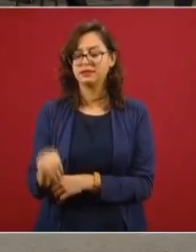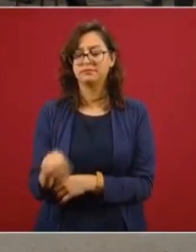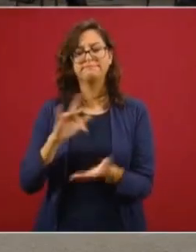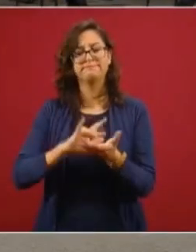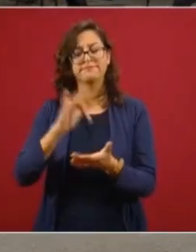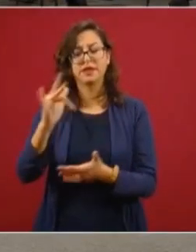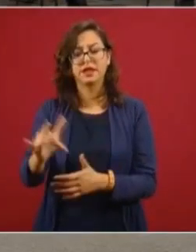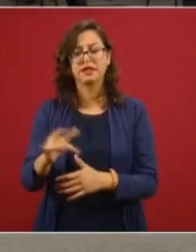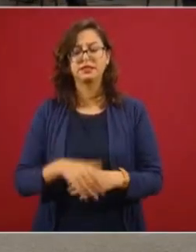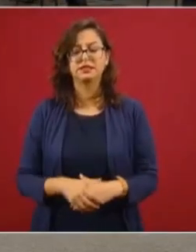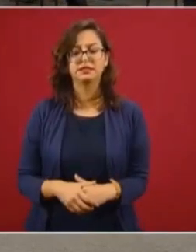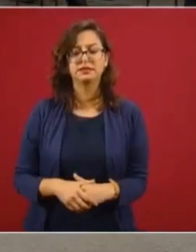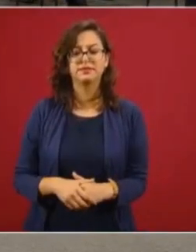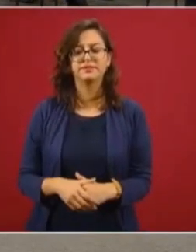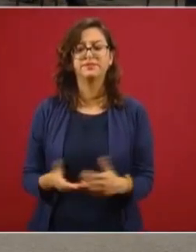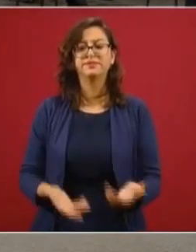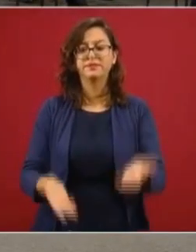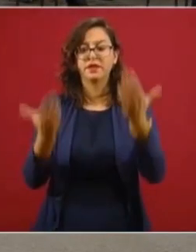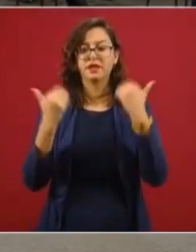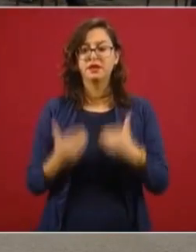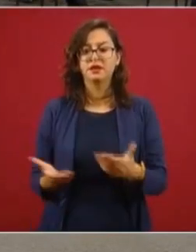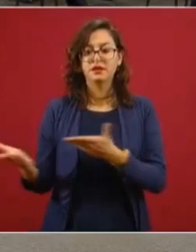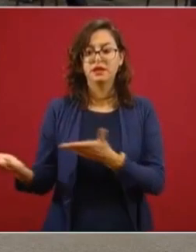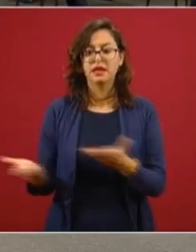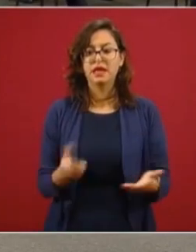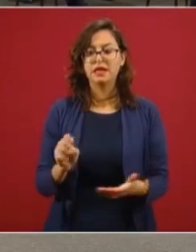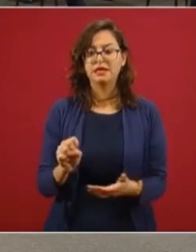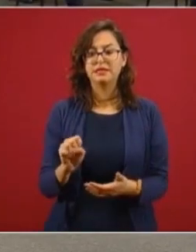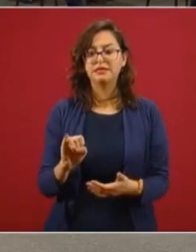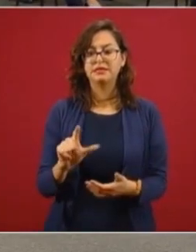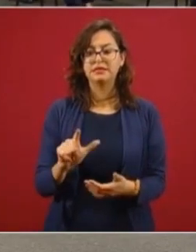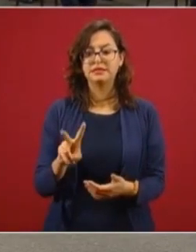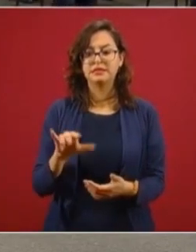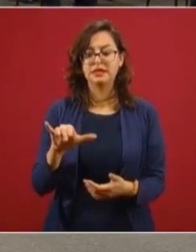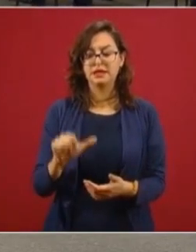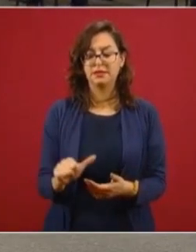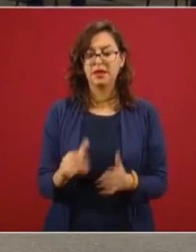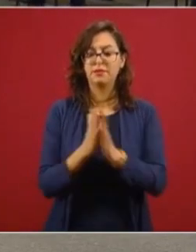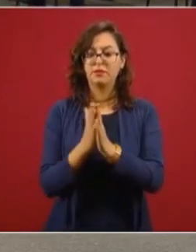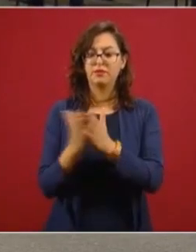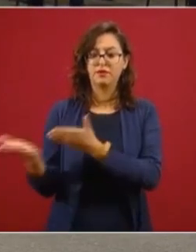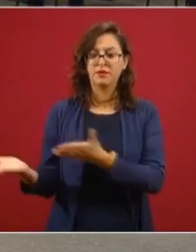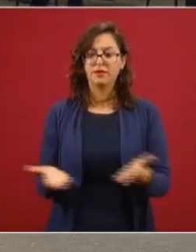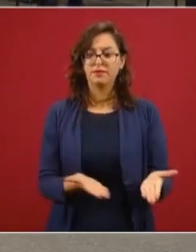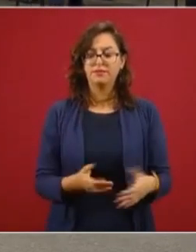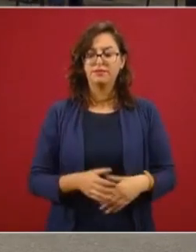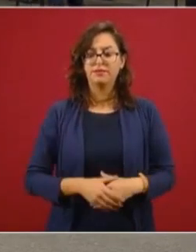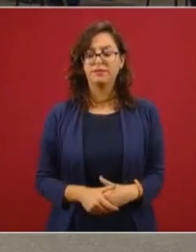Le daríamos la palabra a Silvia Varela, AstraZeneca, por favor. Un honor.